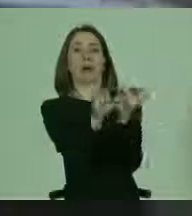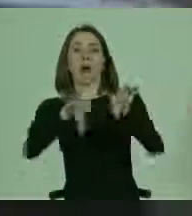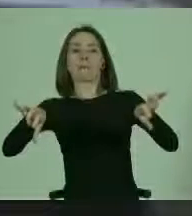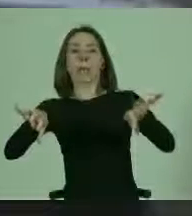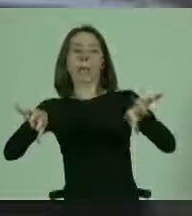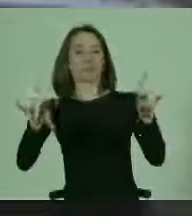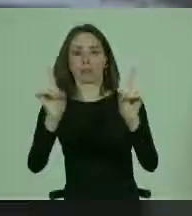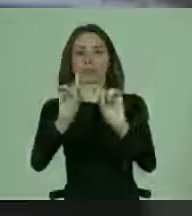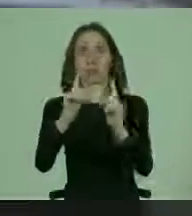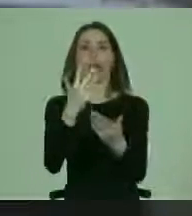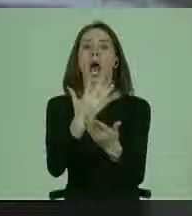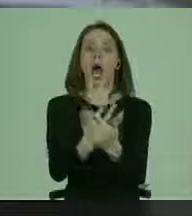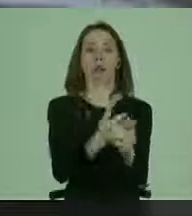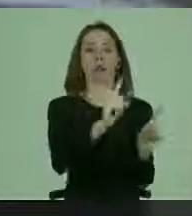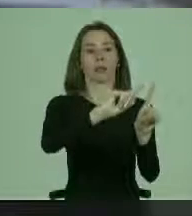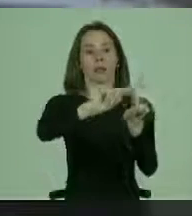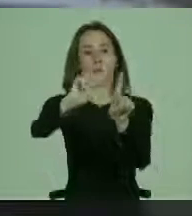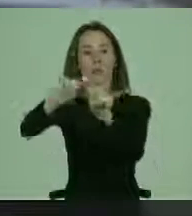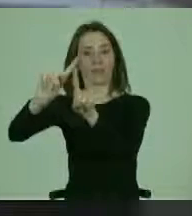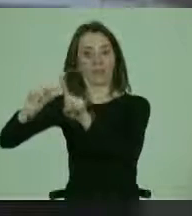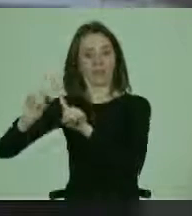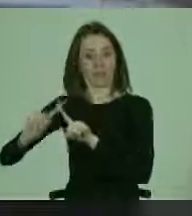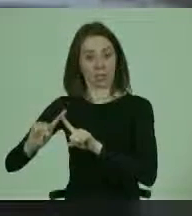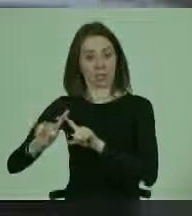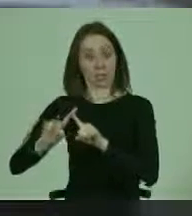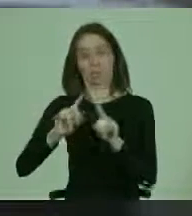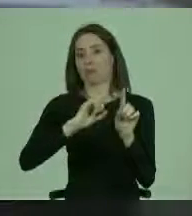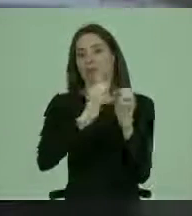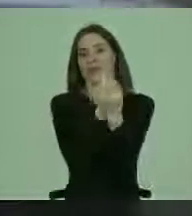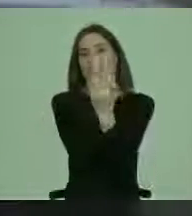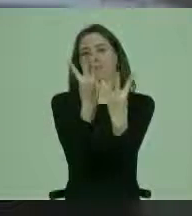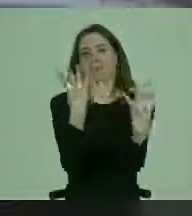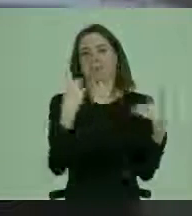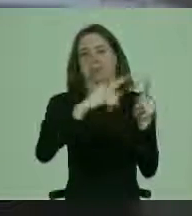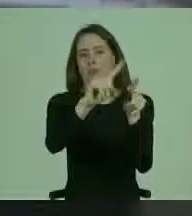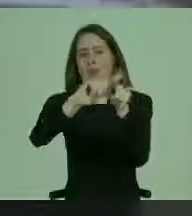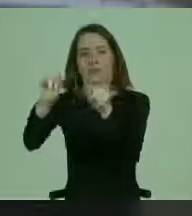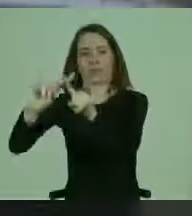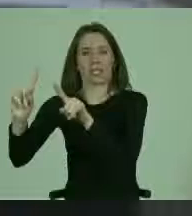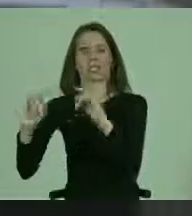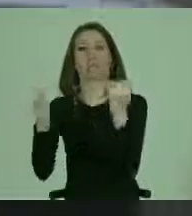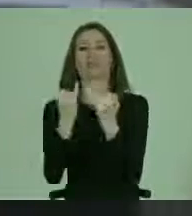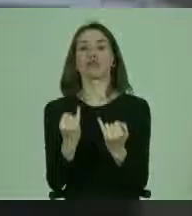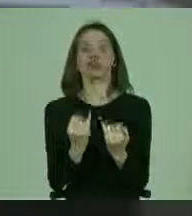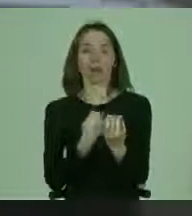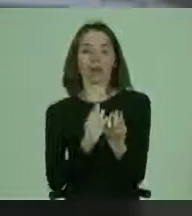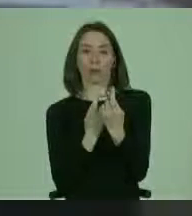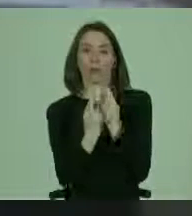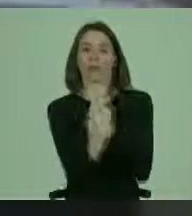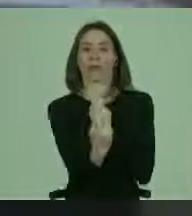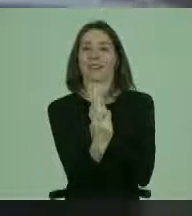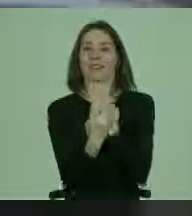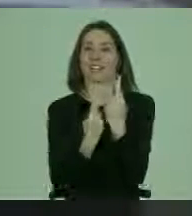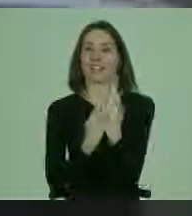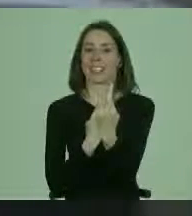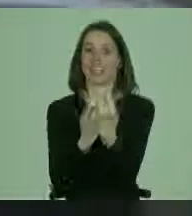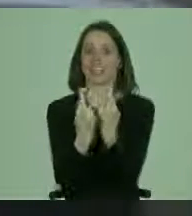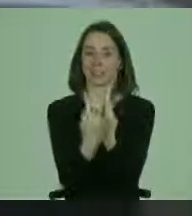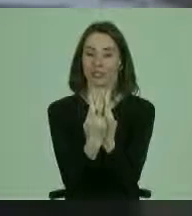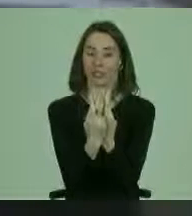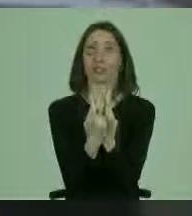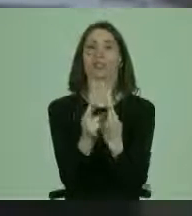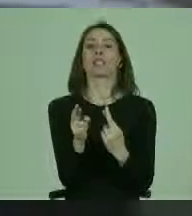tal cual existe la diversidad y la heterogeneidad, en la forma de relación de